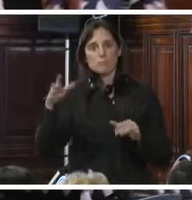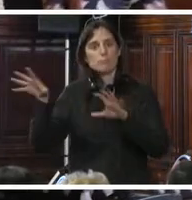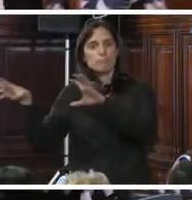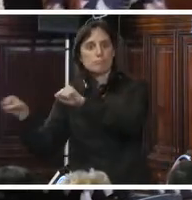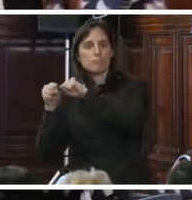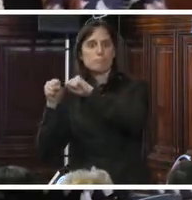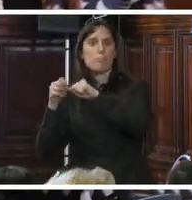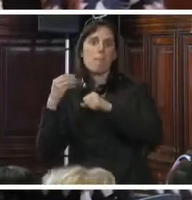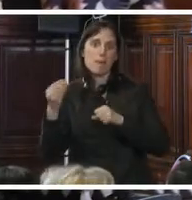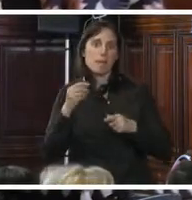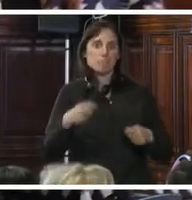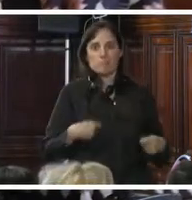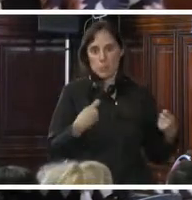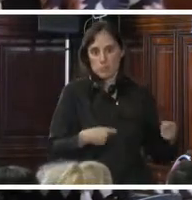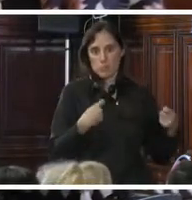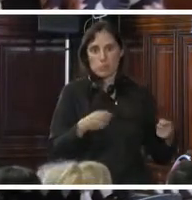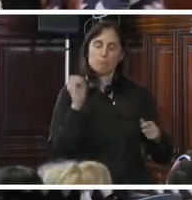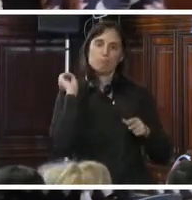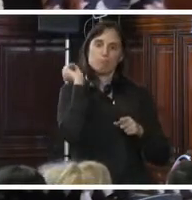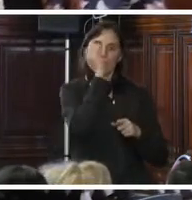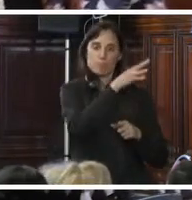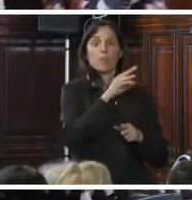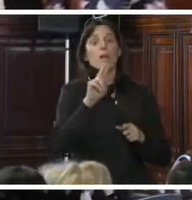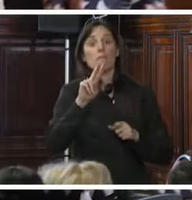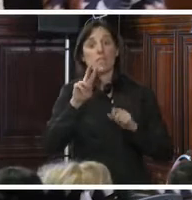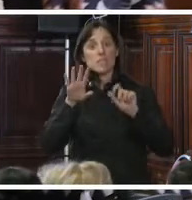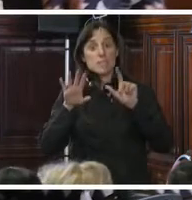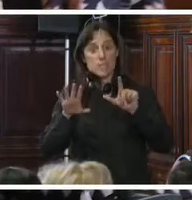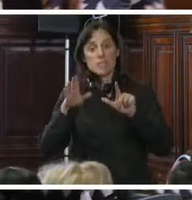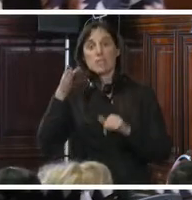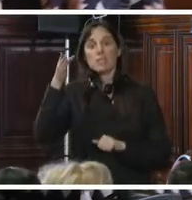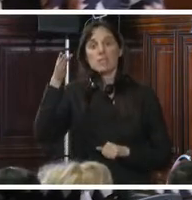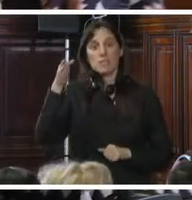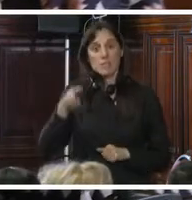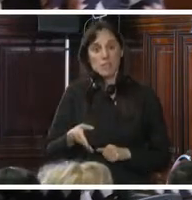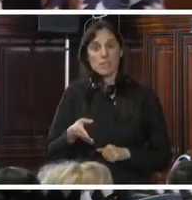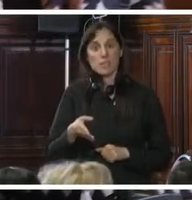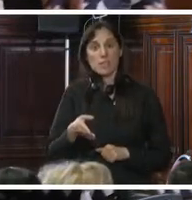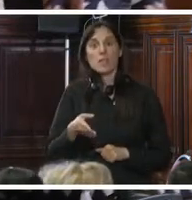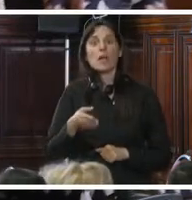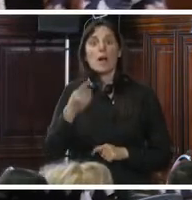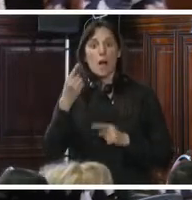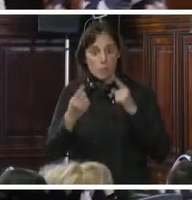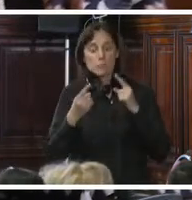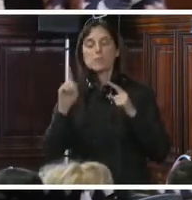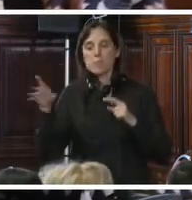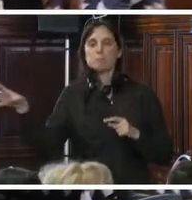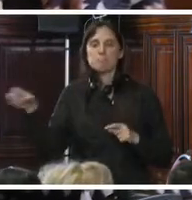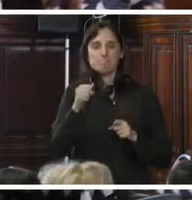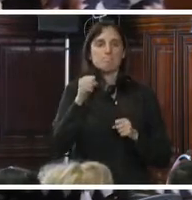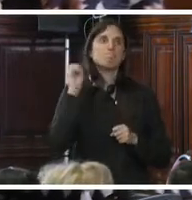la finalidad de explotación sexual, frente a 27% de los casos registrados para la explotación laboral.